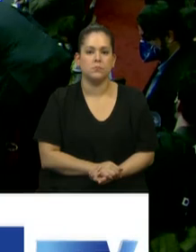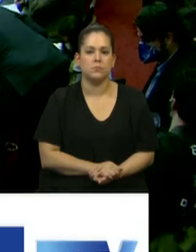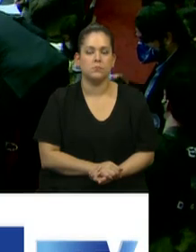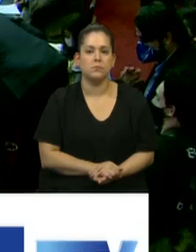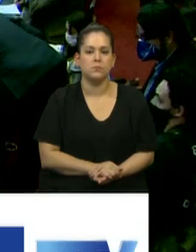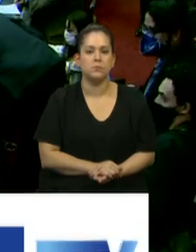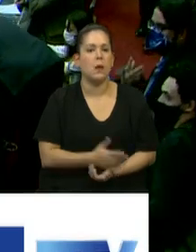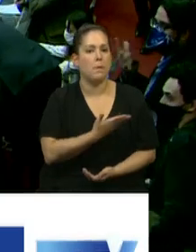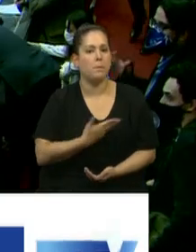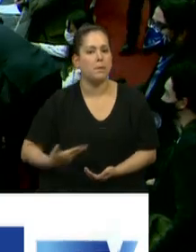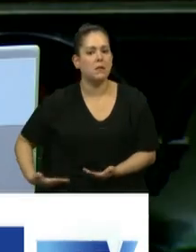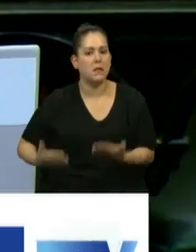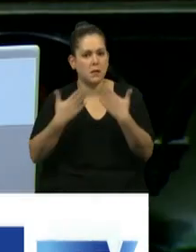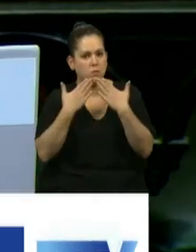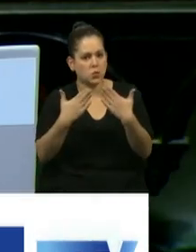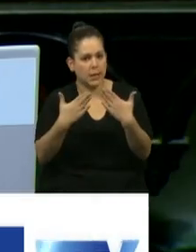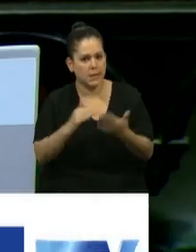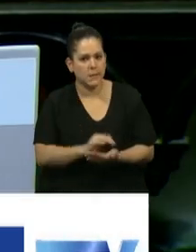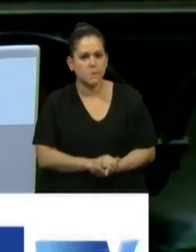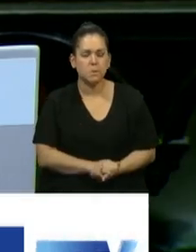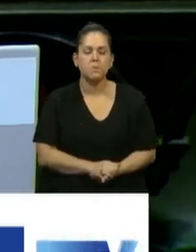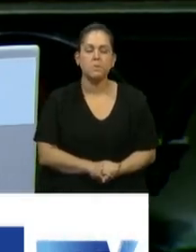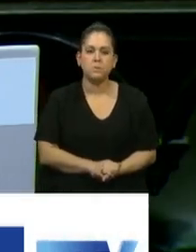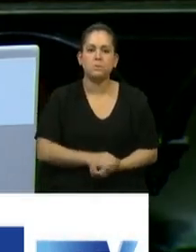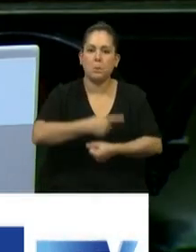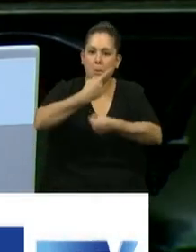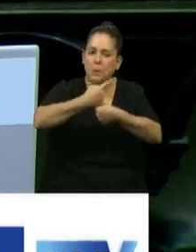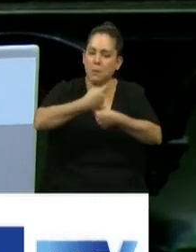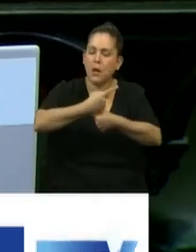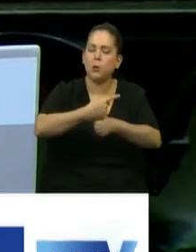Presidente, muchas gracias. En primer lugar,